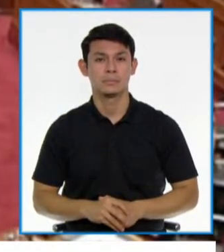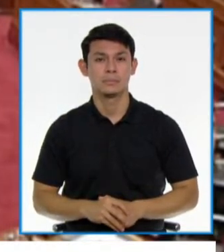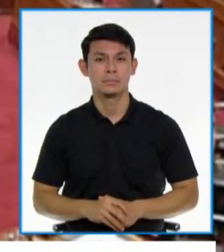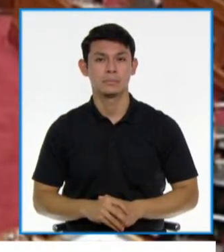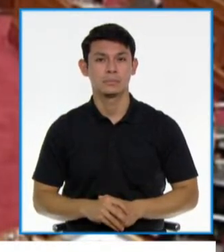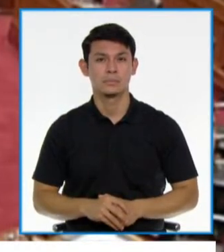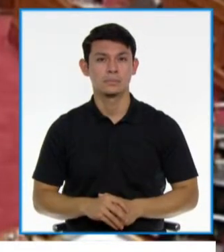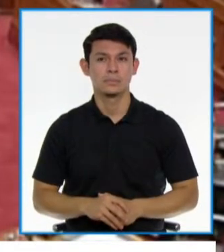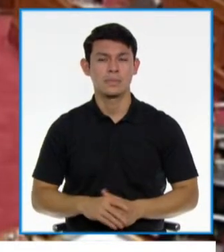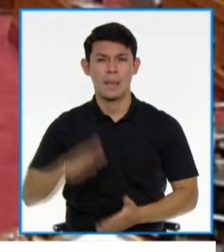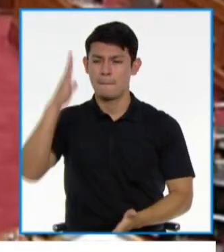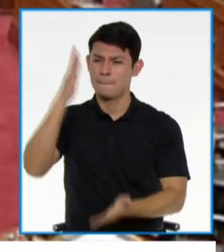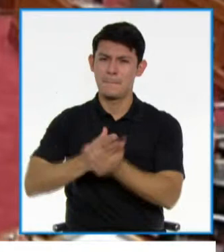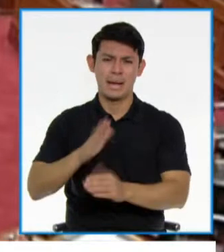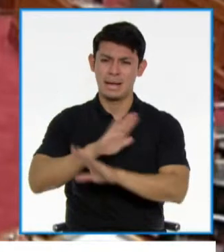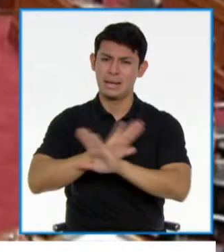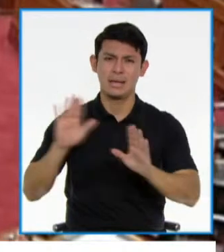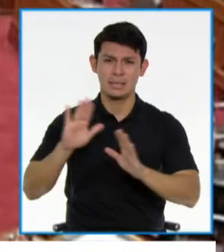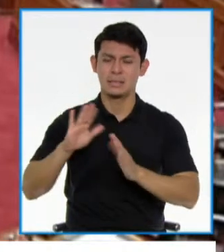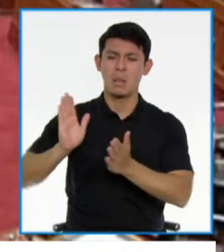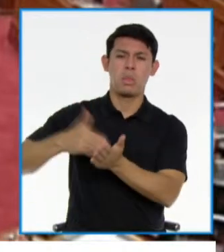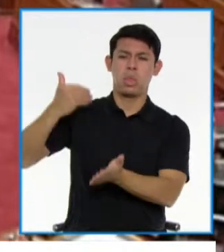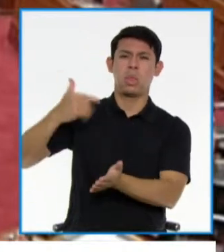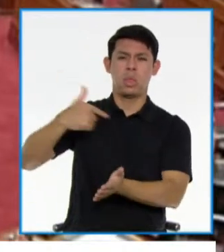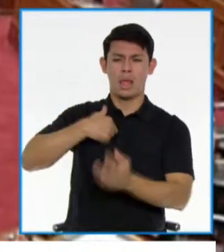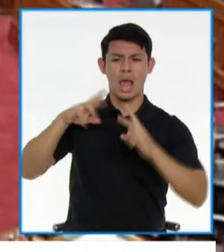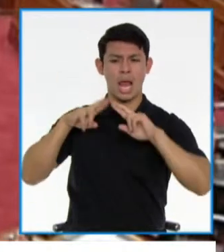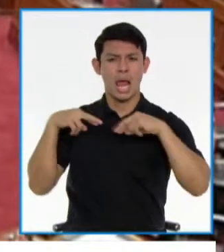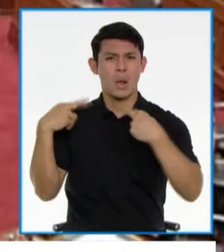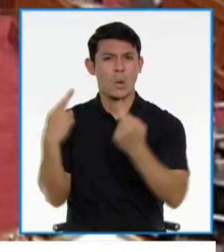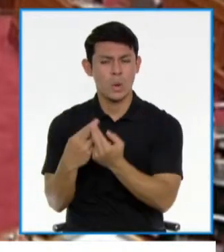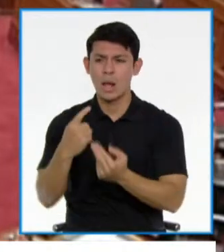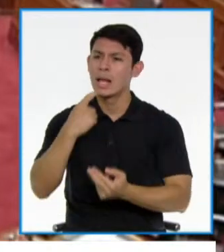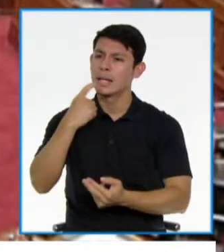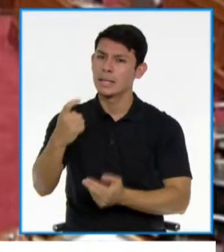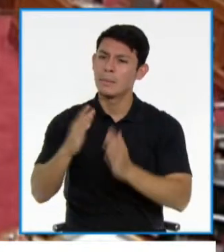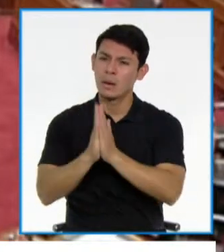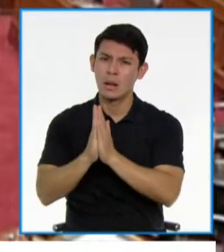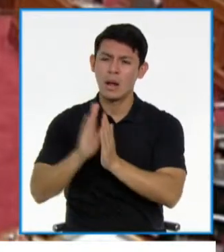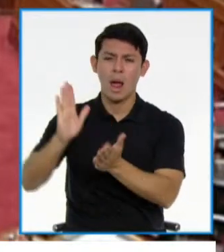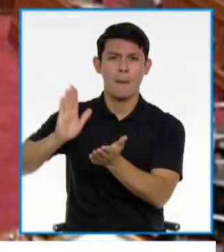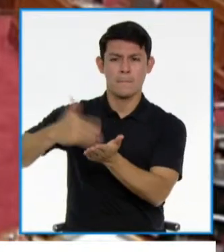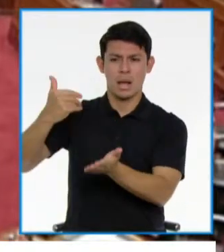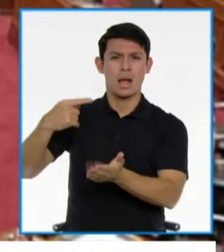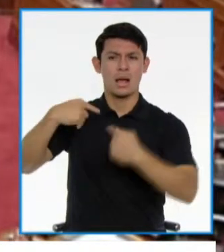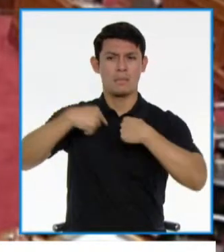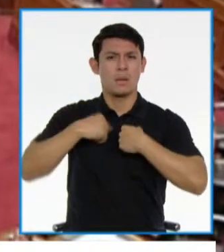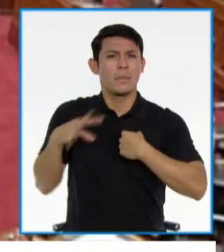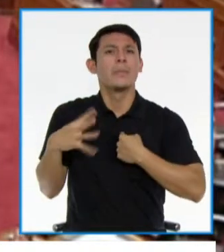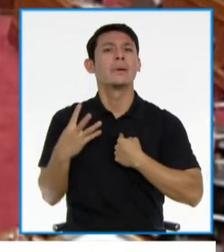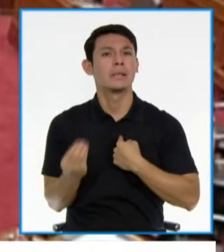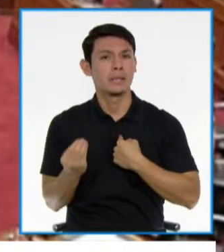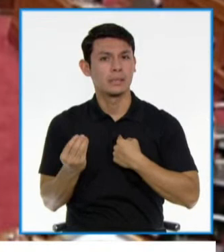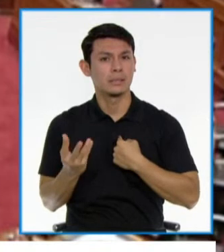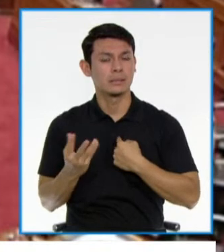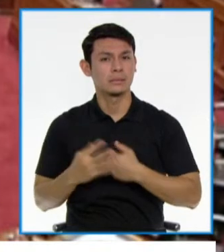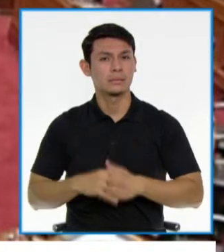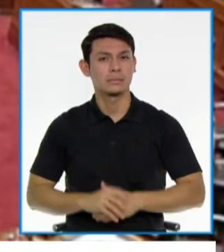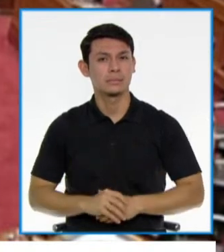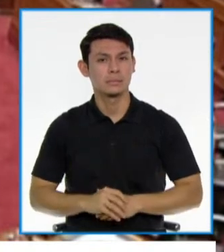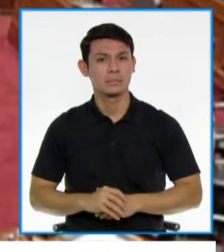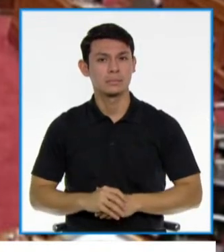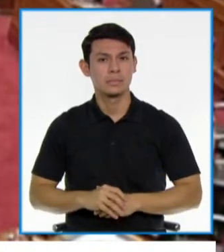...y dejen de estarme eliminando de la reunión, señora... ...no me tienen por qué eliminar de la reunión...